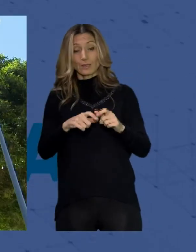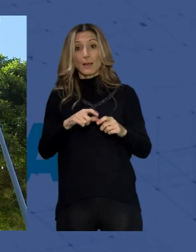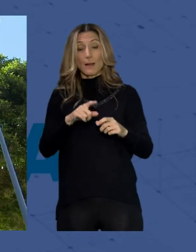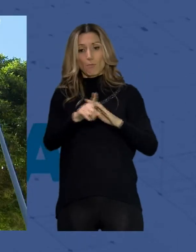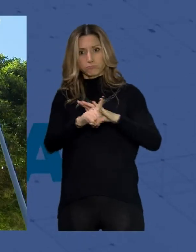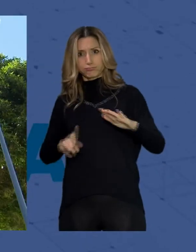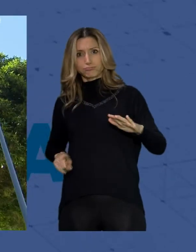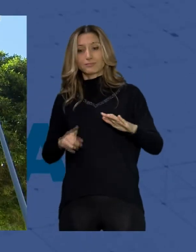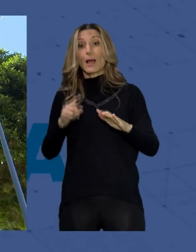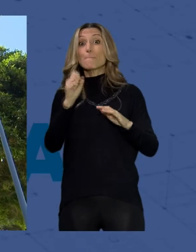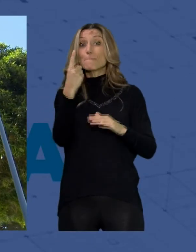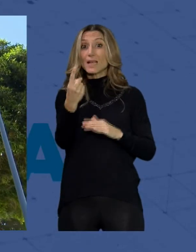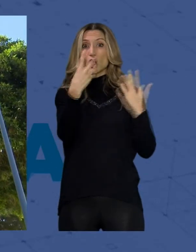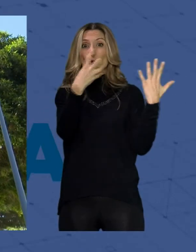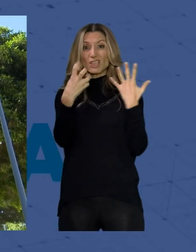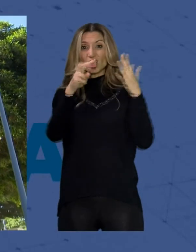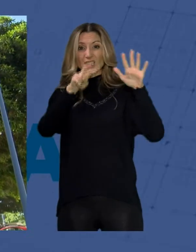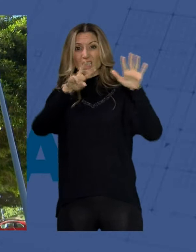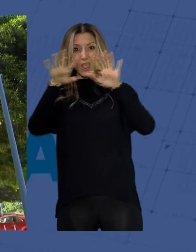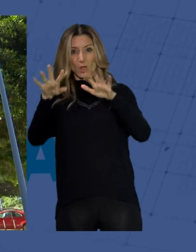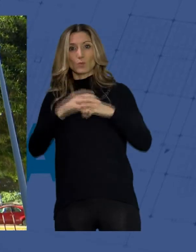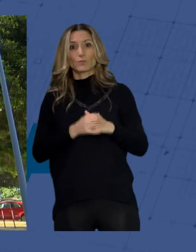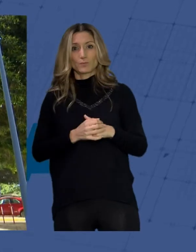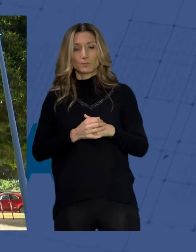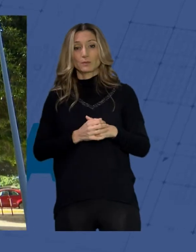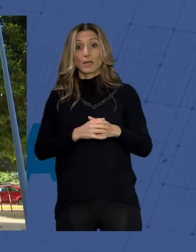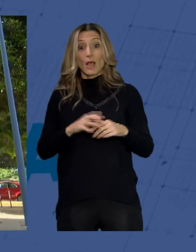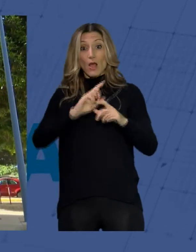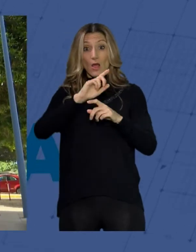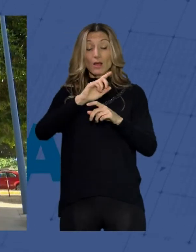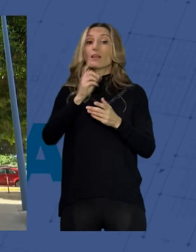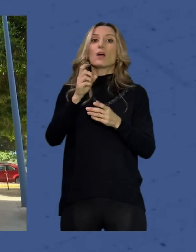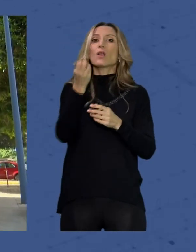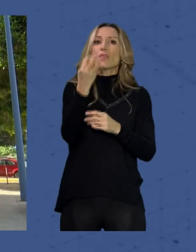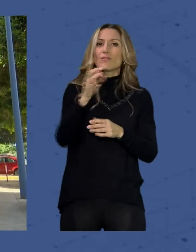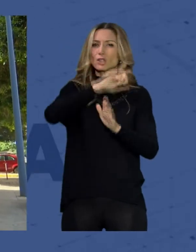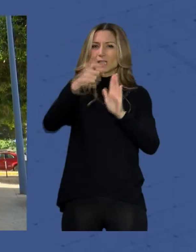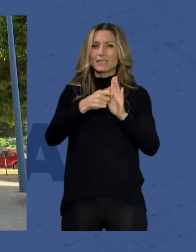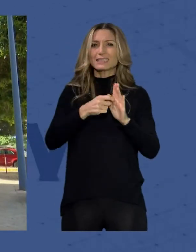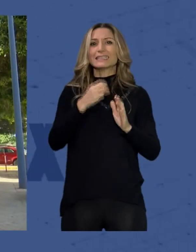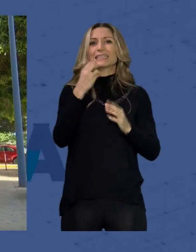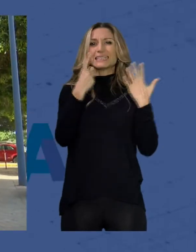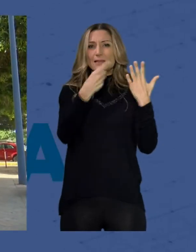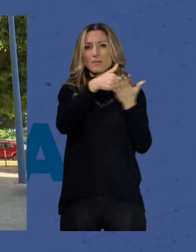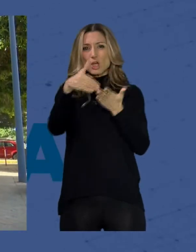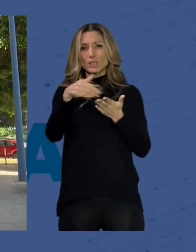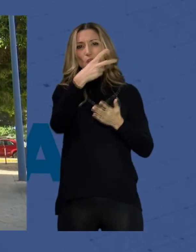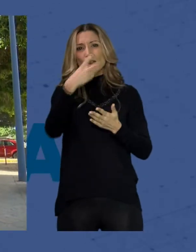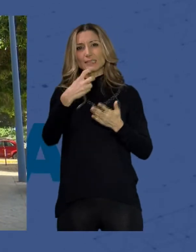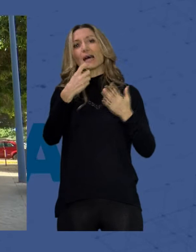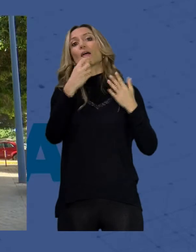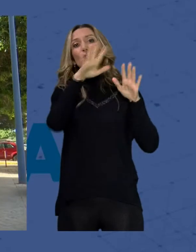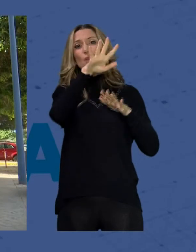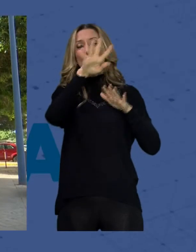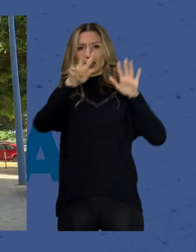octubre desde 1975 y la cifra total de desempleados es de 3.257.068